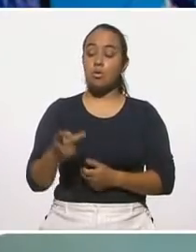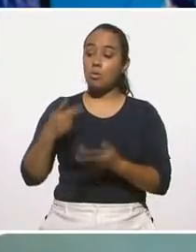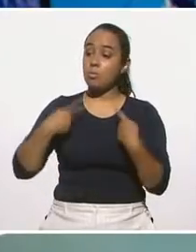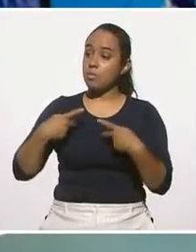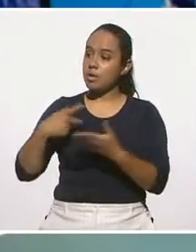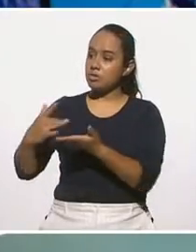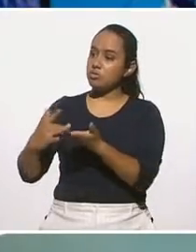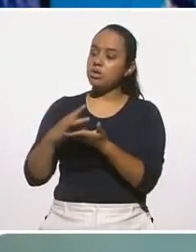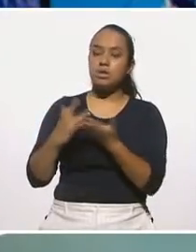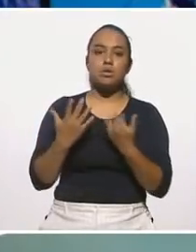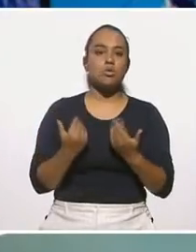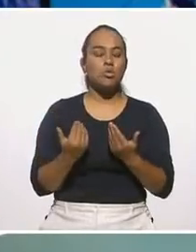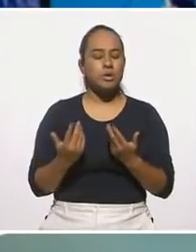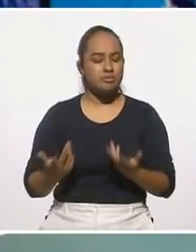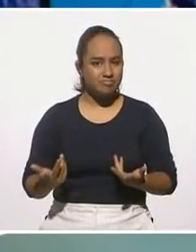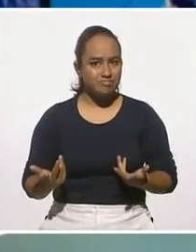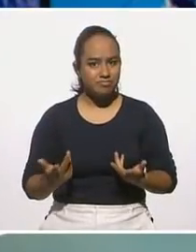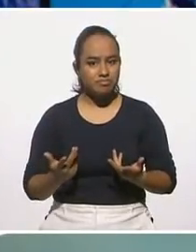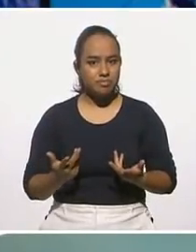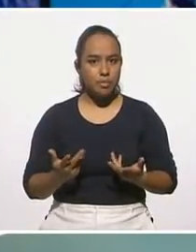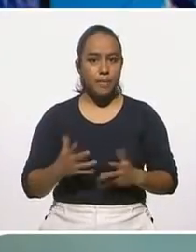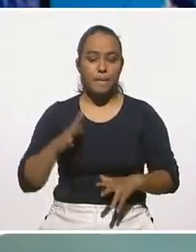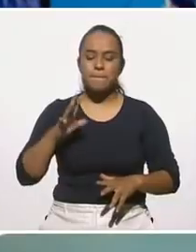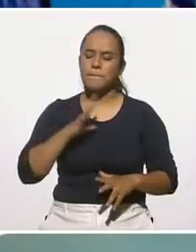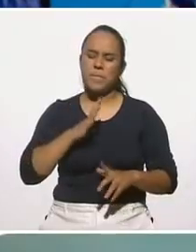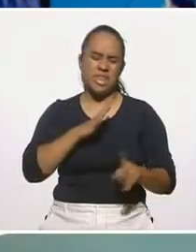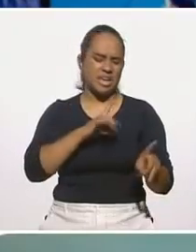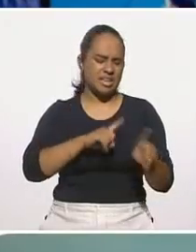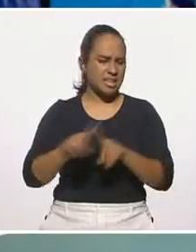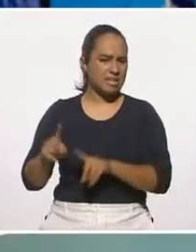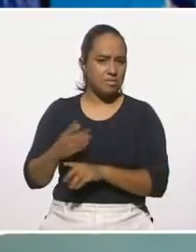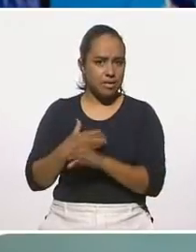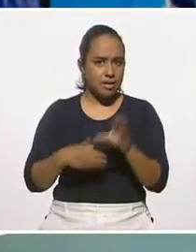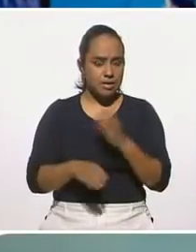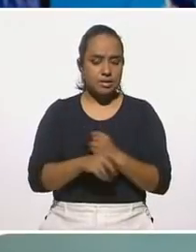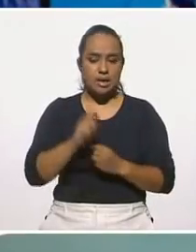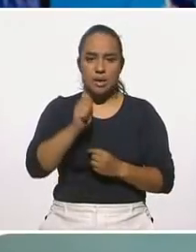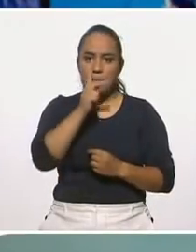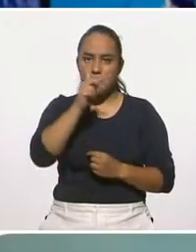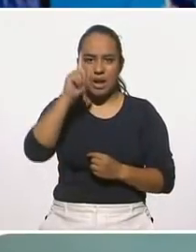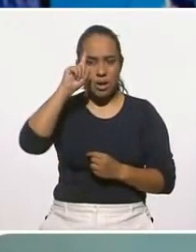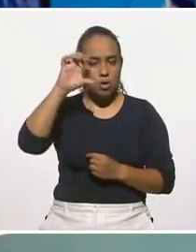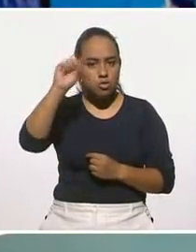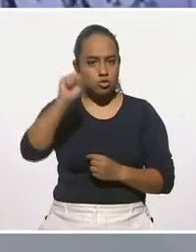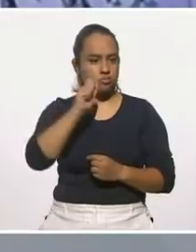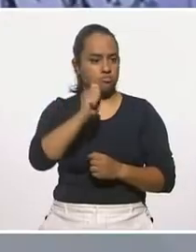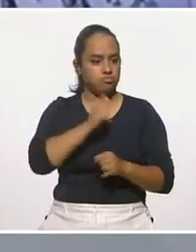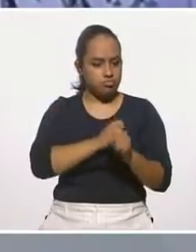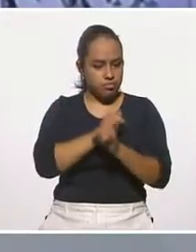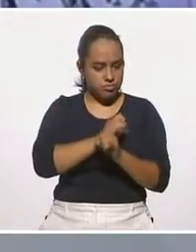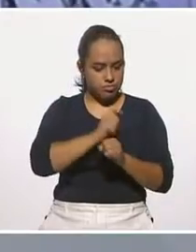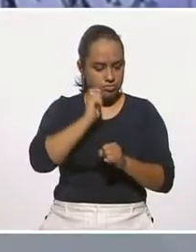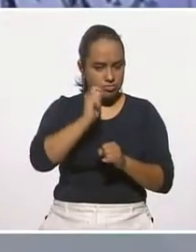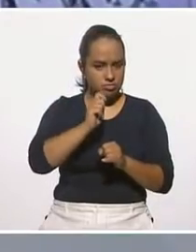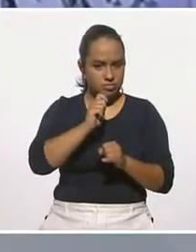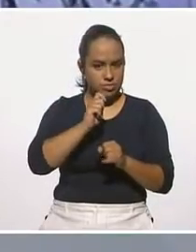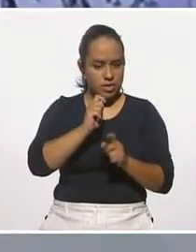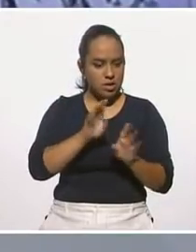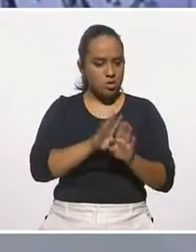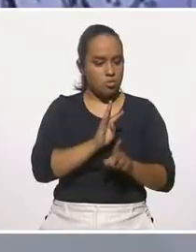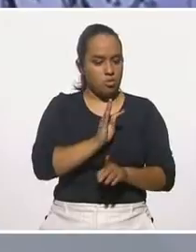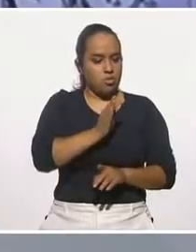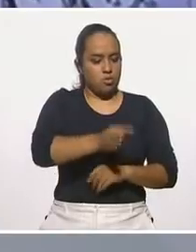apoyo. Entonces, bueno, hay muchos modelos, definiciones e investigación alrededor de la